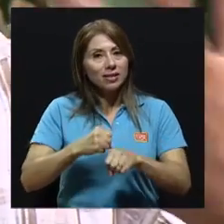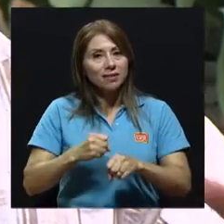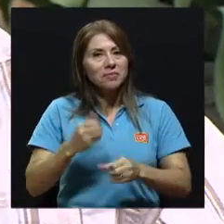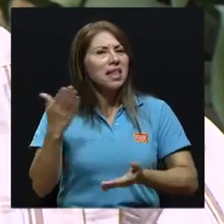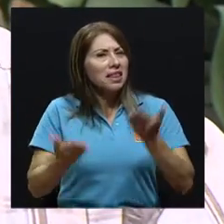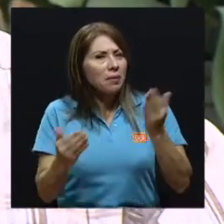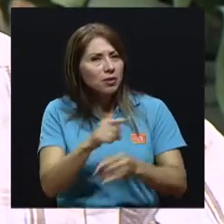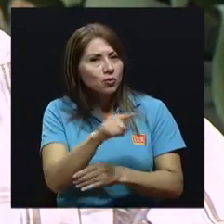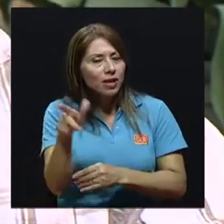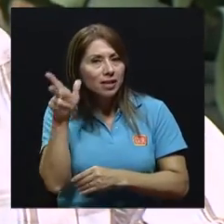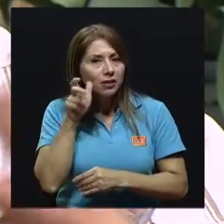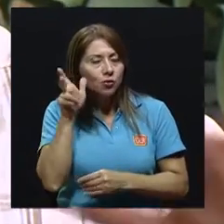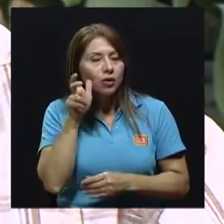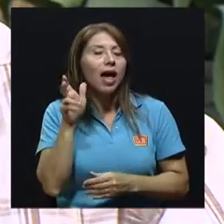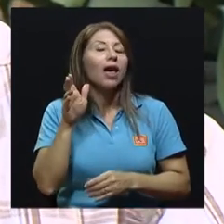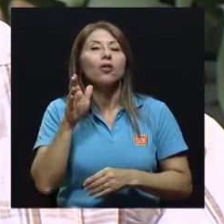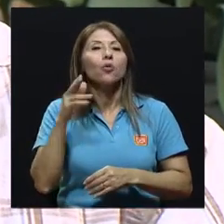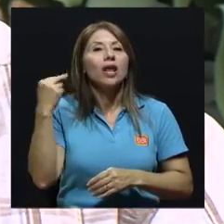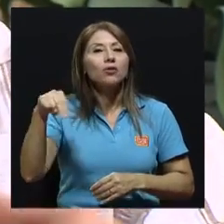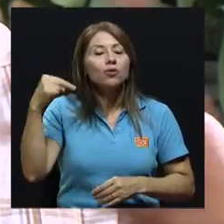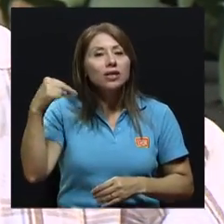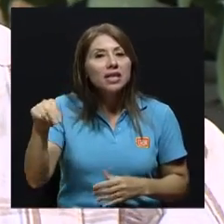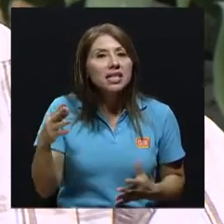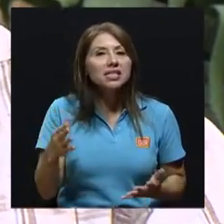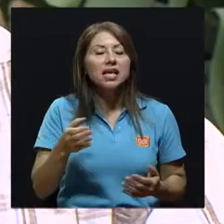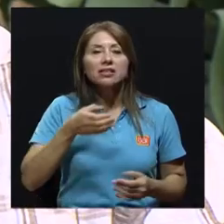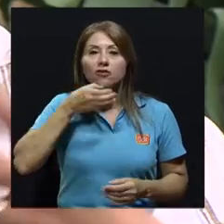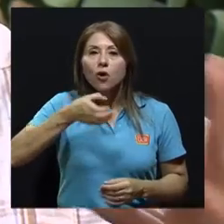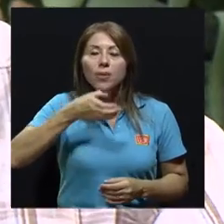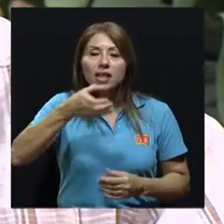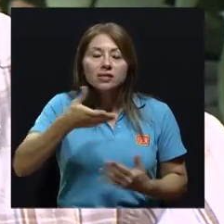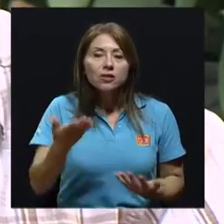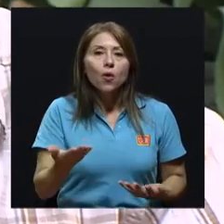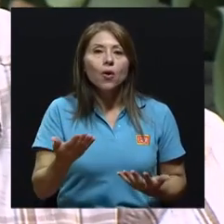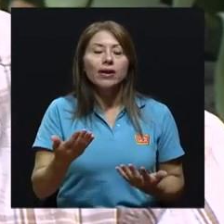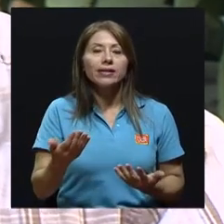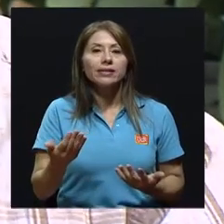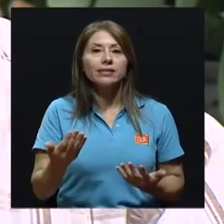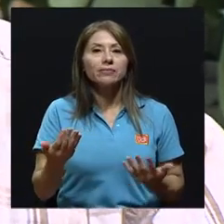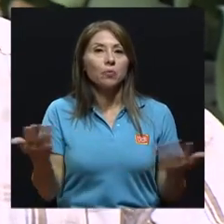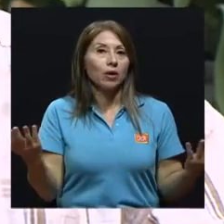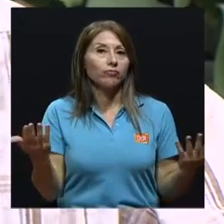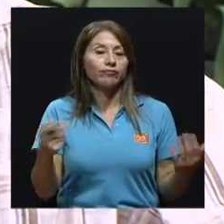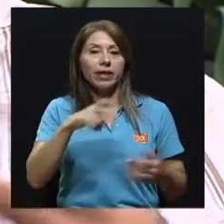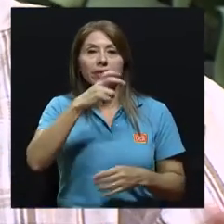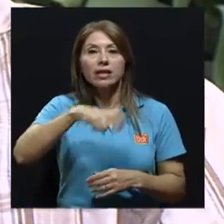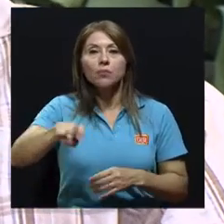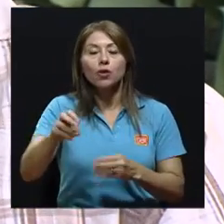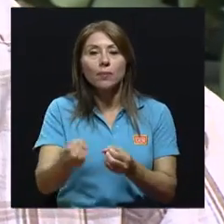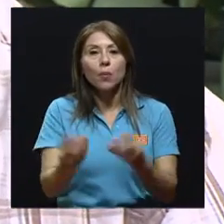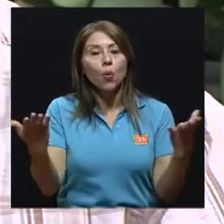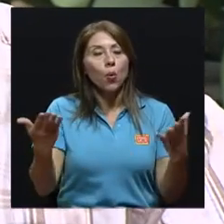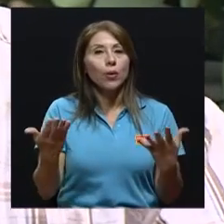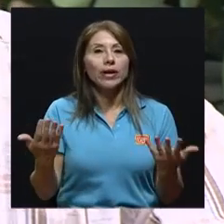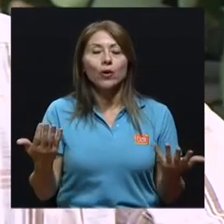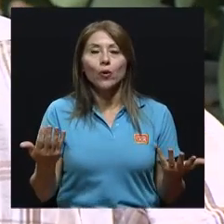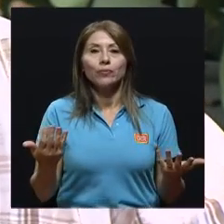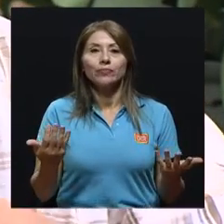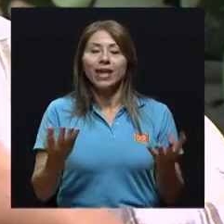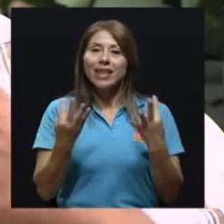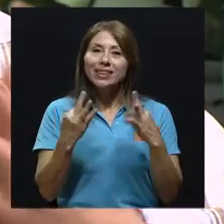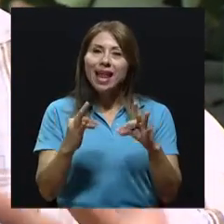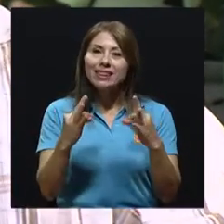ustedes tal vez ya han escuchado un poco en las noticias, recomendaciones que dan, bueno, el transporte público,